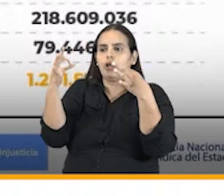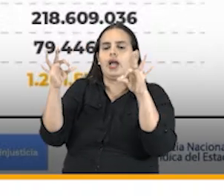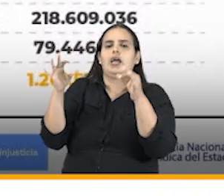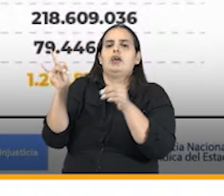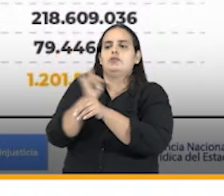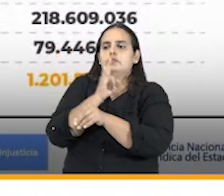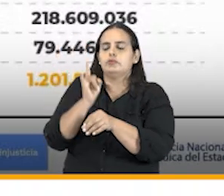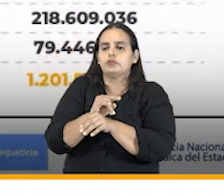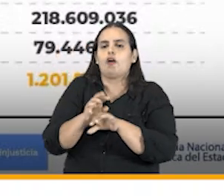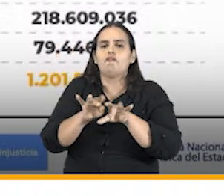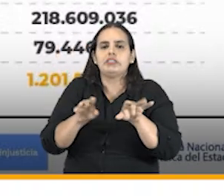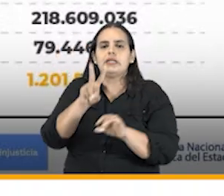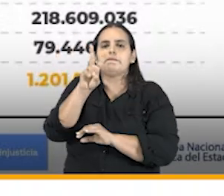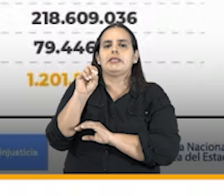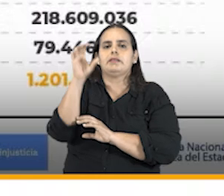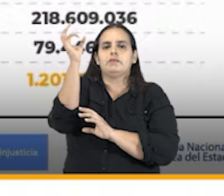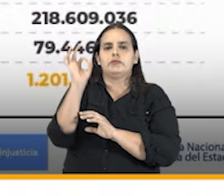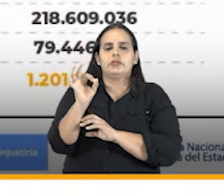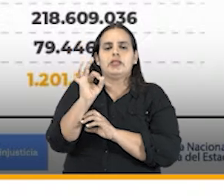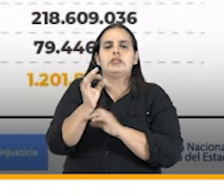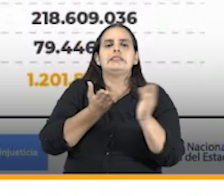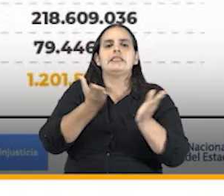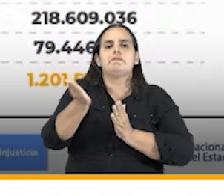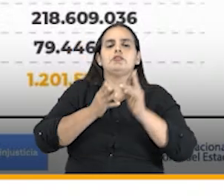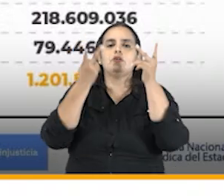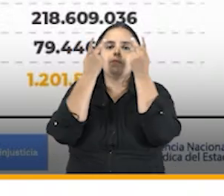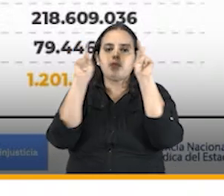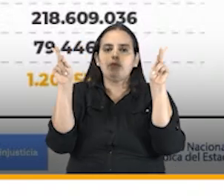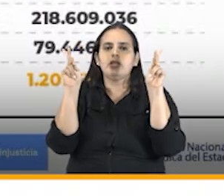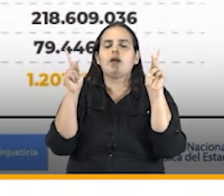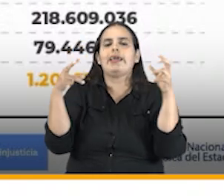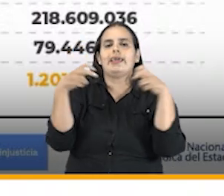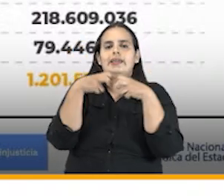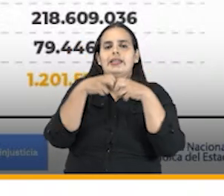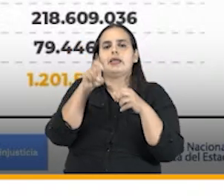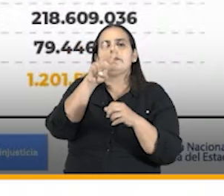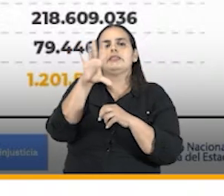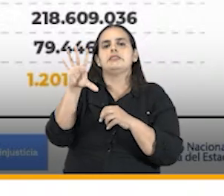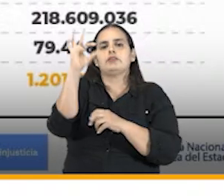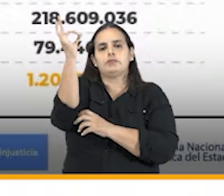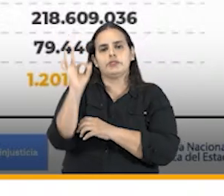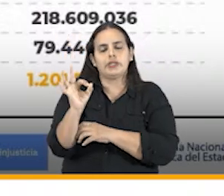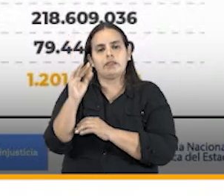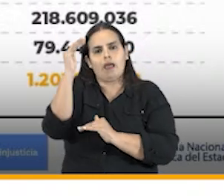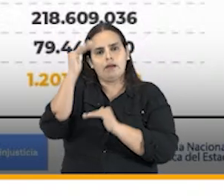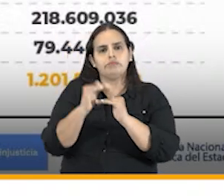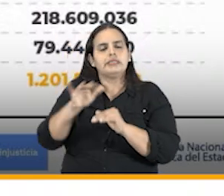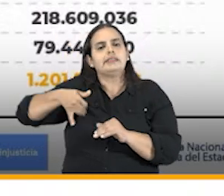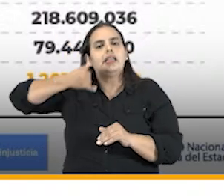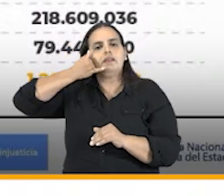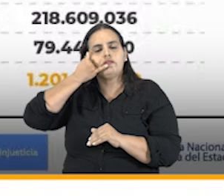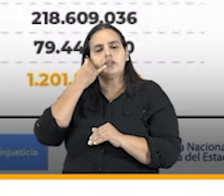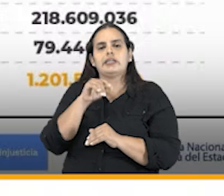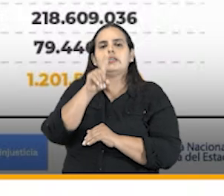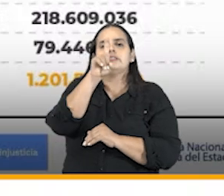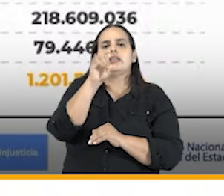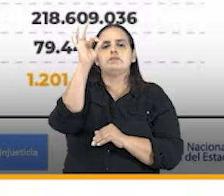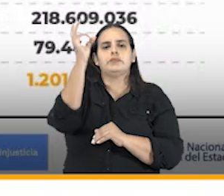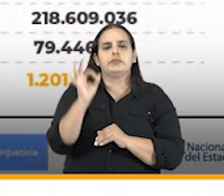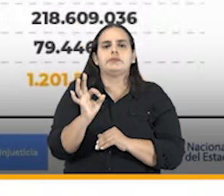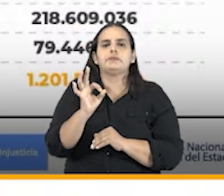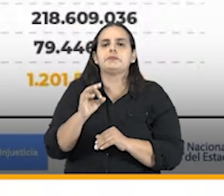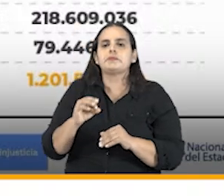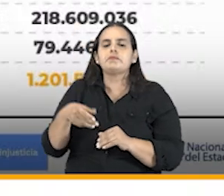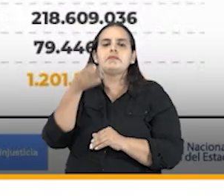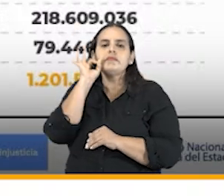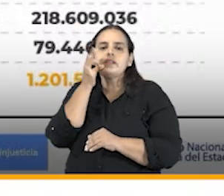útiles de oficina un 20% el servicio público de energía 25% telefonía 6%